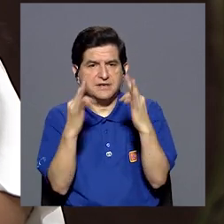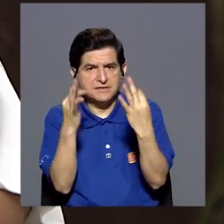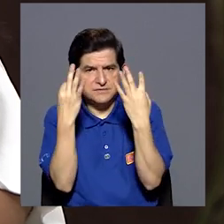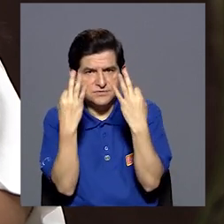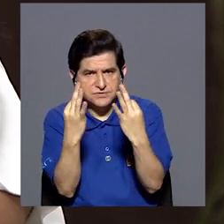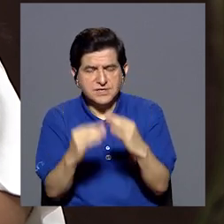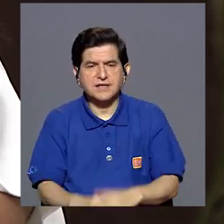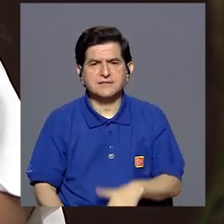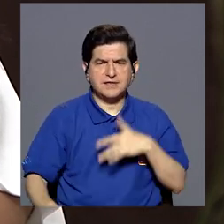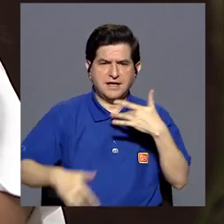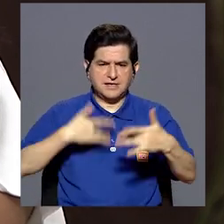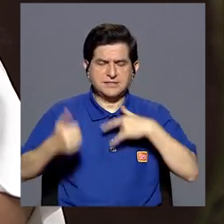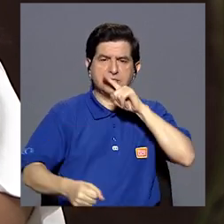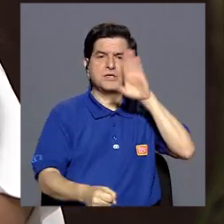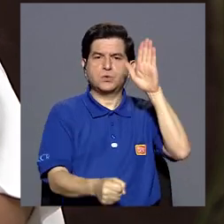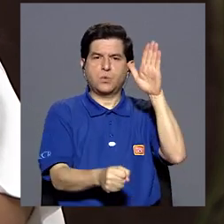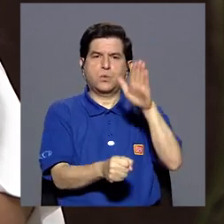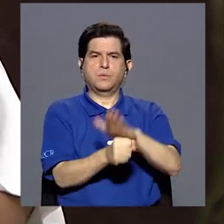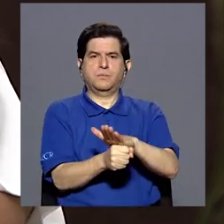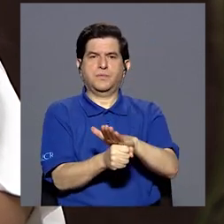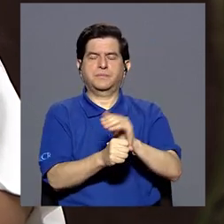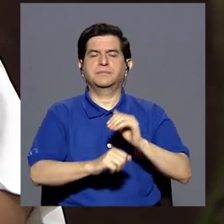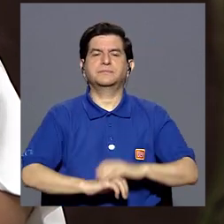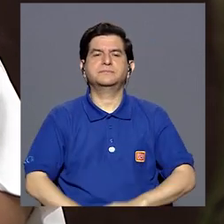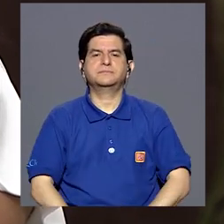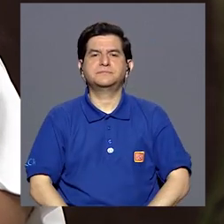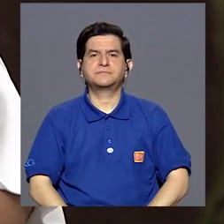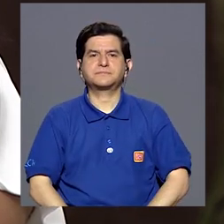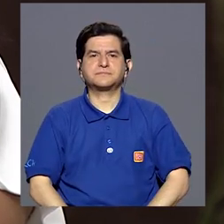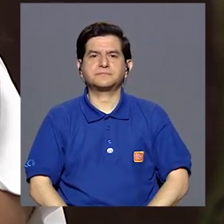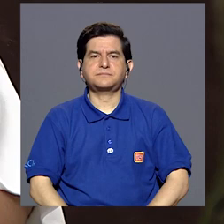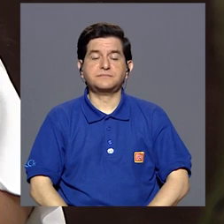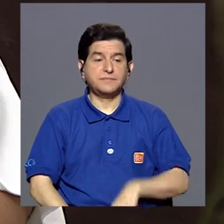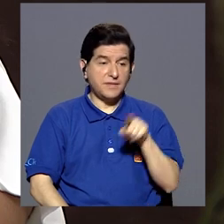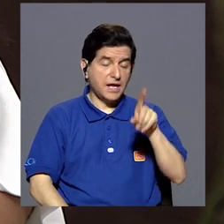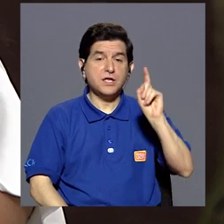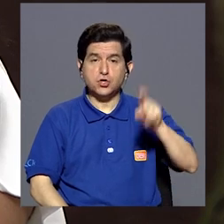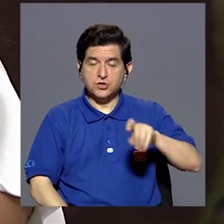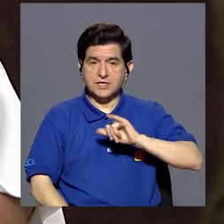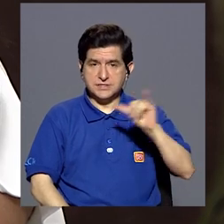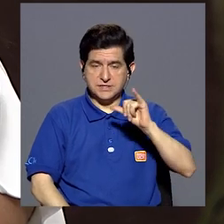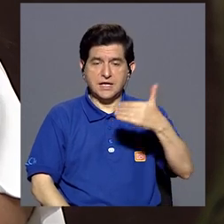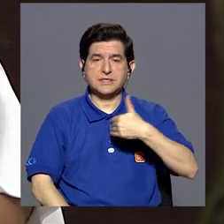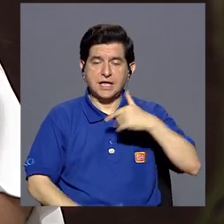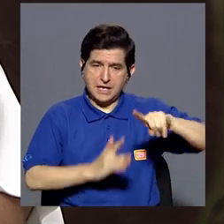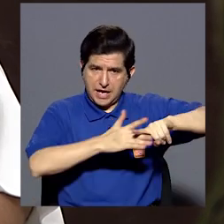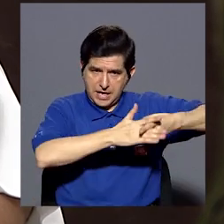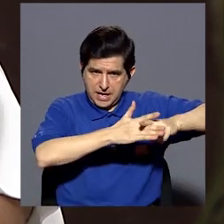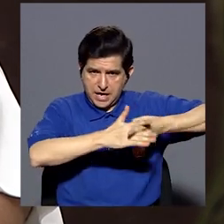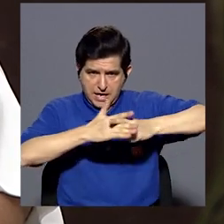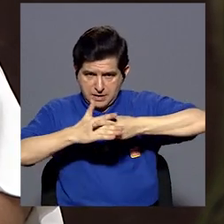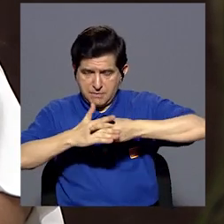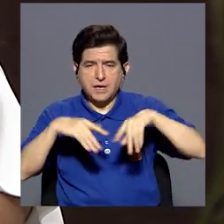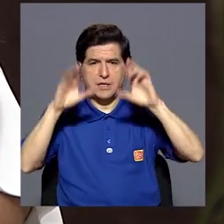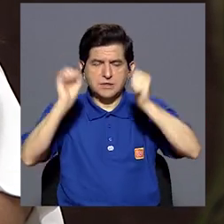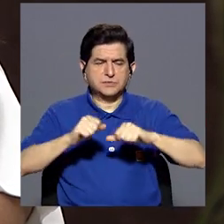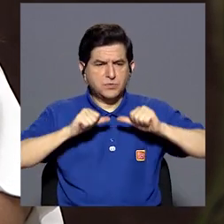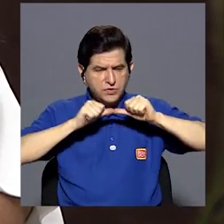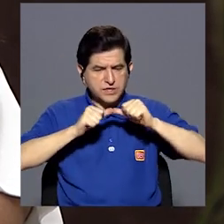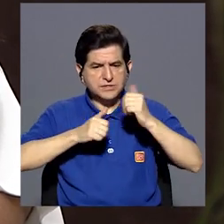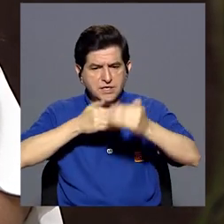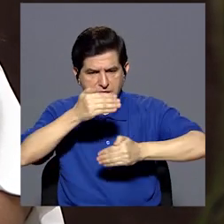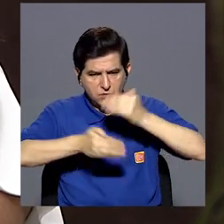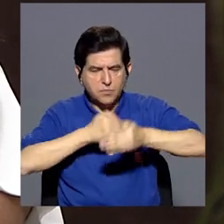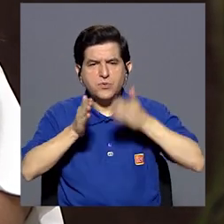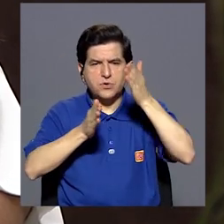en lo posible de que se sienta el compromiso, ¿verdad? De que ellos necesitan también tener estas herramientas para poder continuar